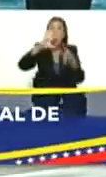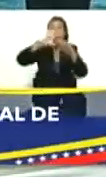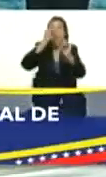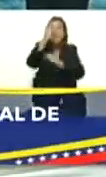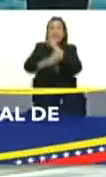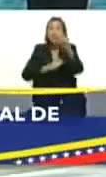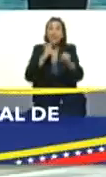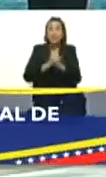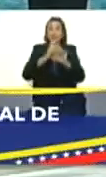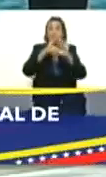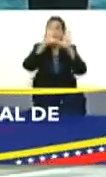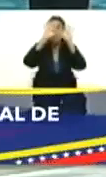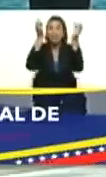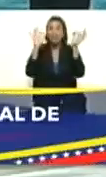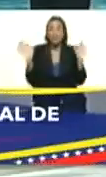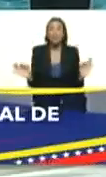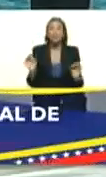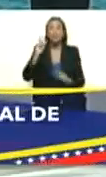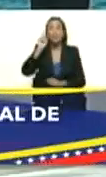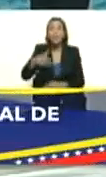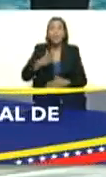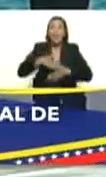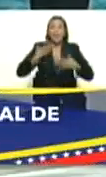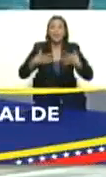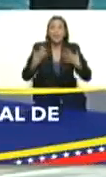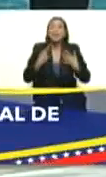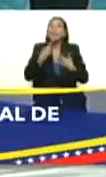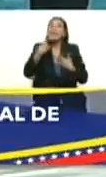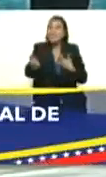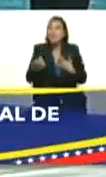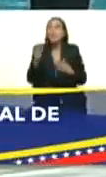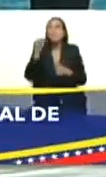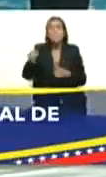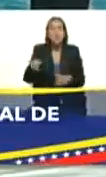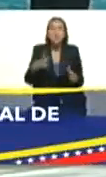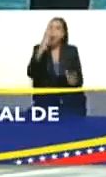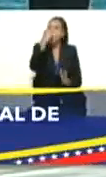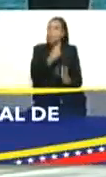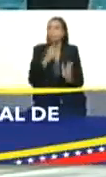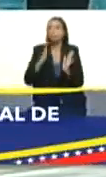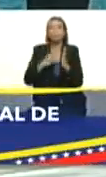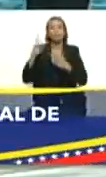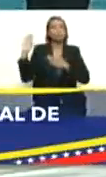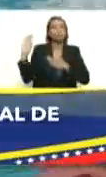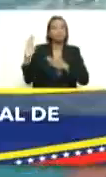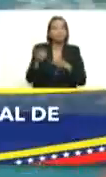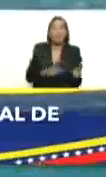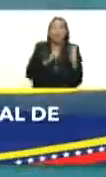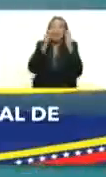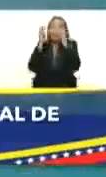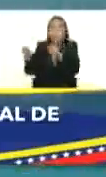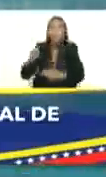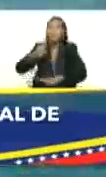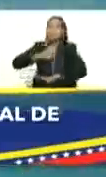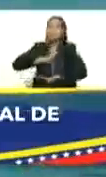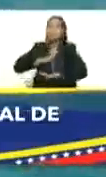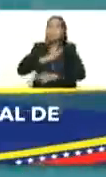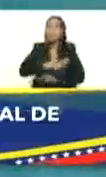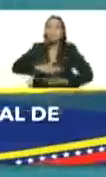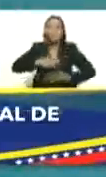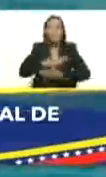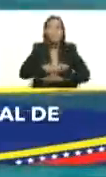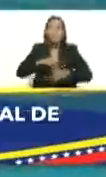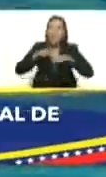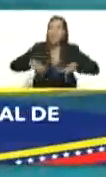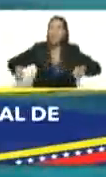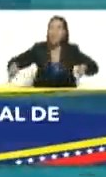internacionales que les corresponda y nuestra alegría es poder decirle a ellos hoy misión cumplida estos de ustedes disfruten todos sus